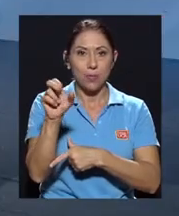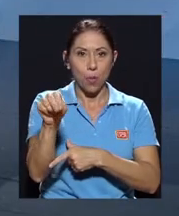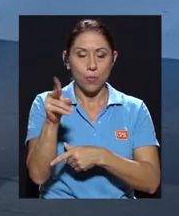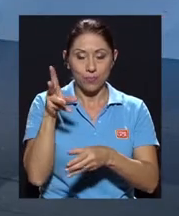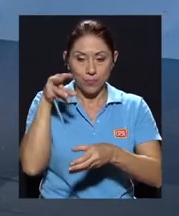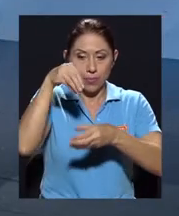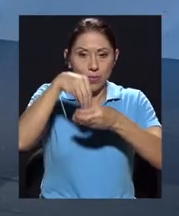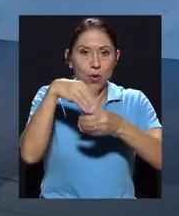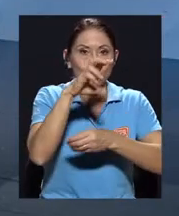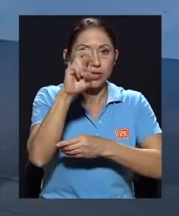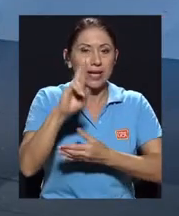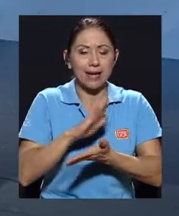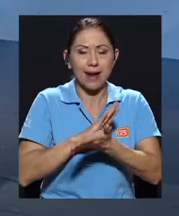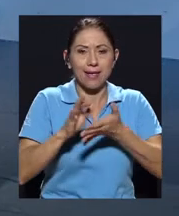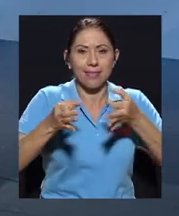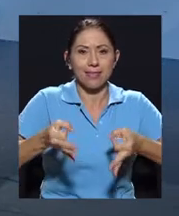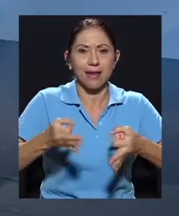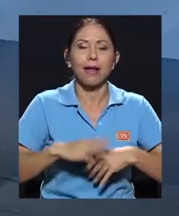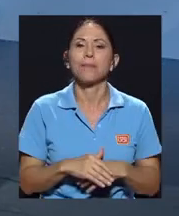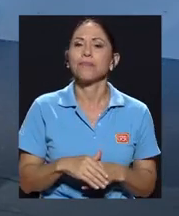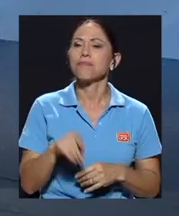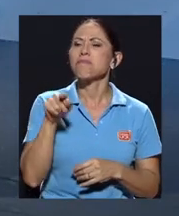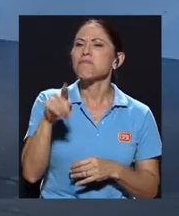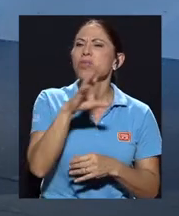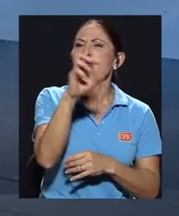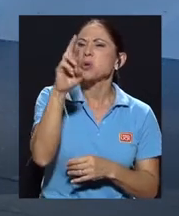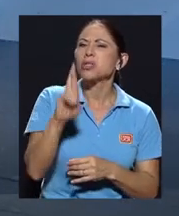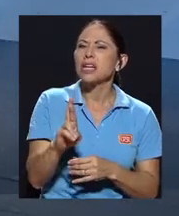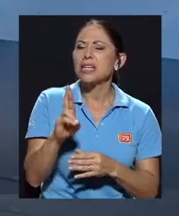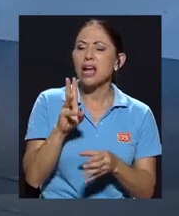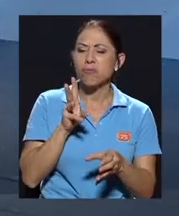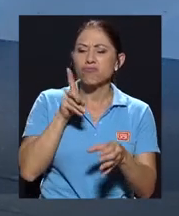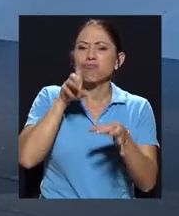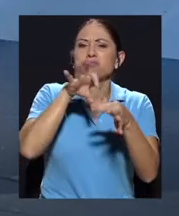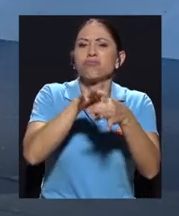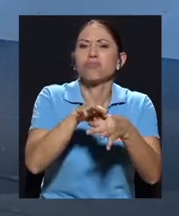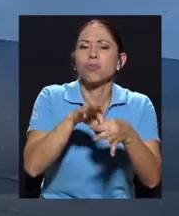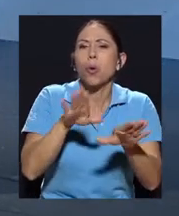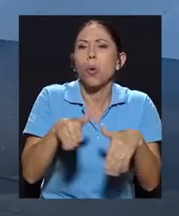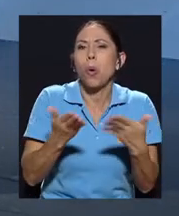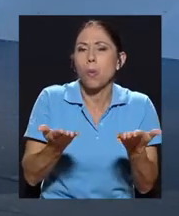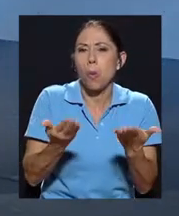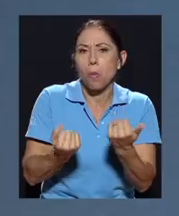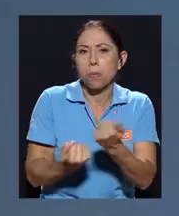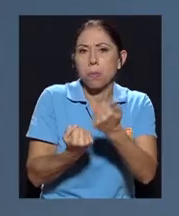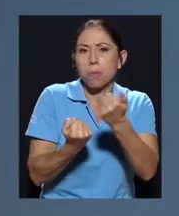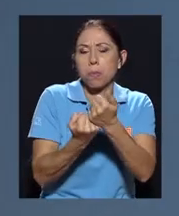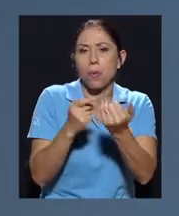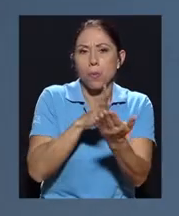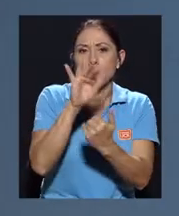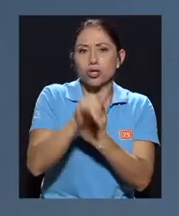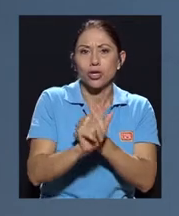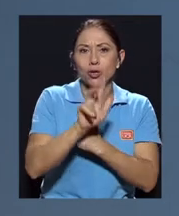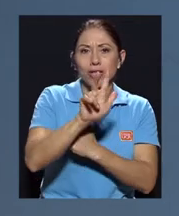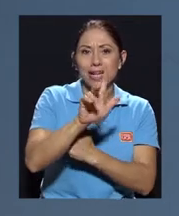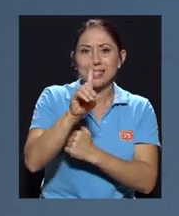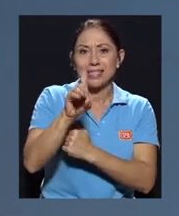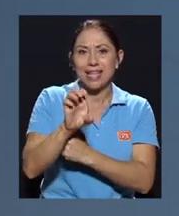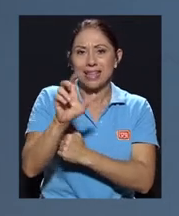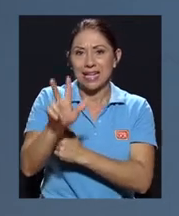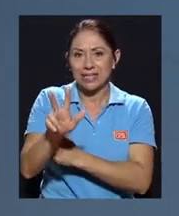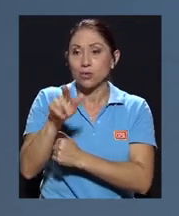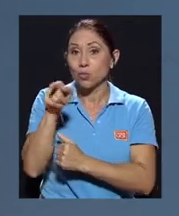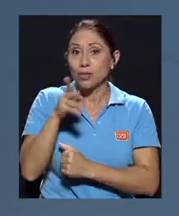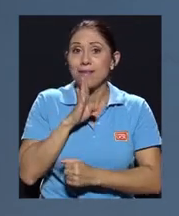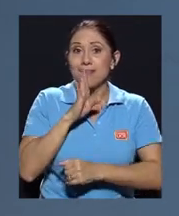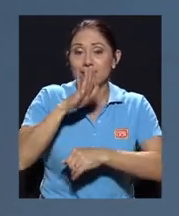Íntegra. Doña Eunice, ¿cómo se ha venido a vincular Costa Rica Íntegra sobre todo y a respaldar un proyecto como es 3 de 3? Usted ha hablado ahora de la